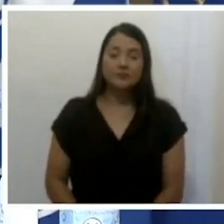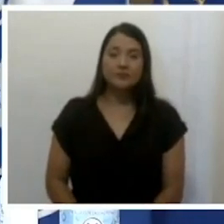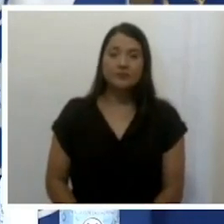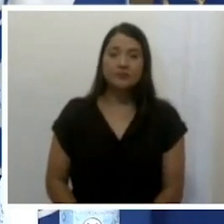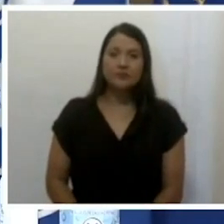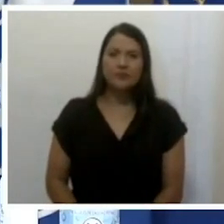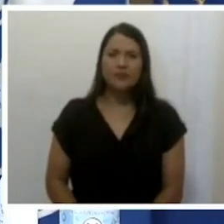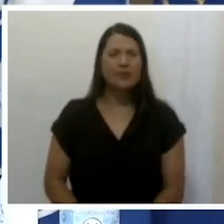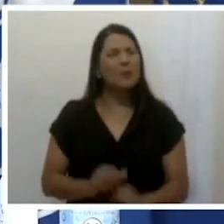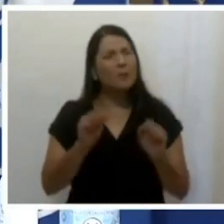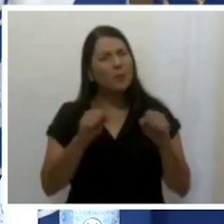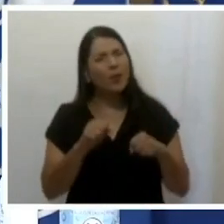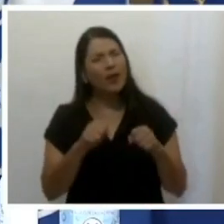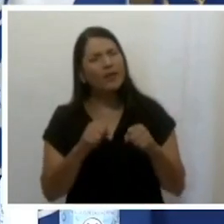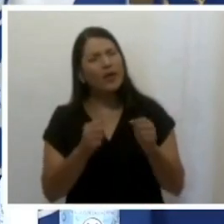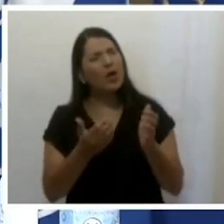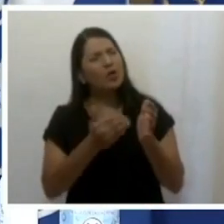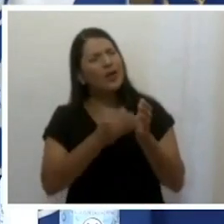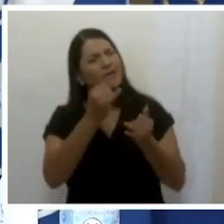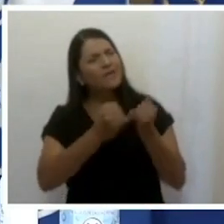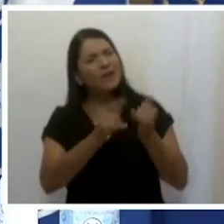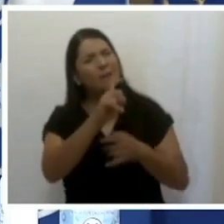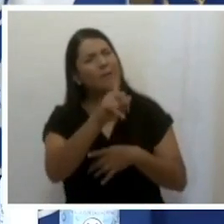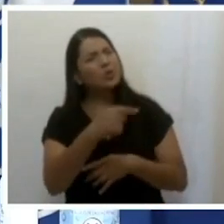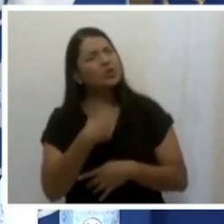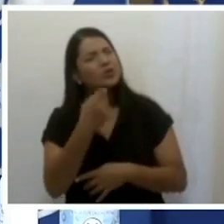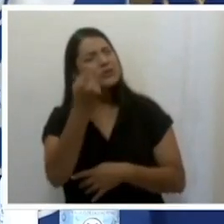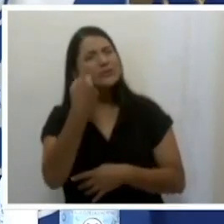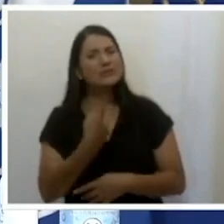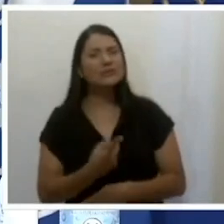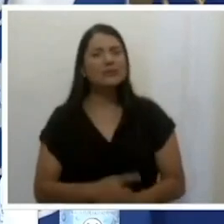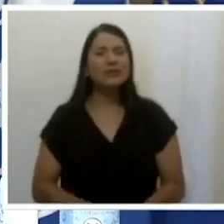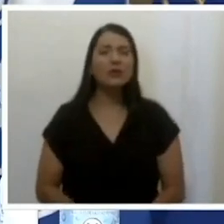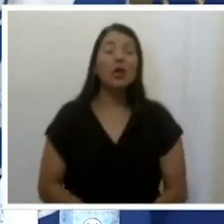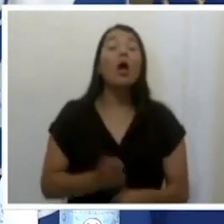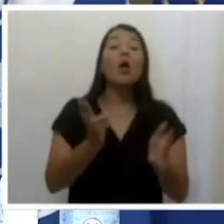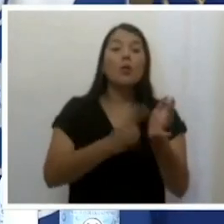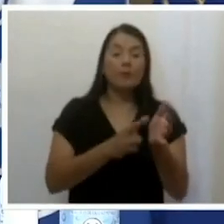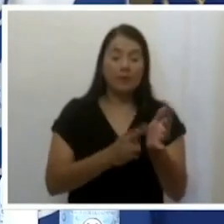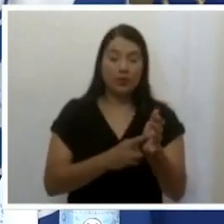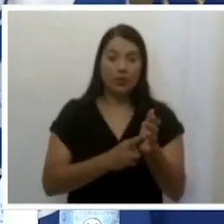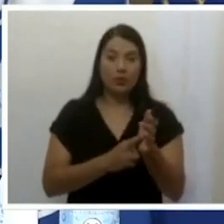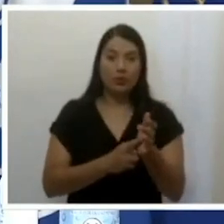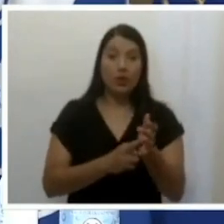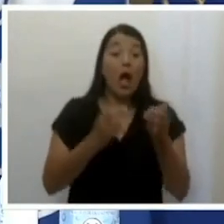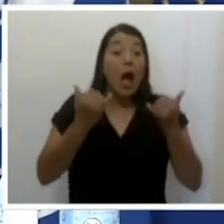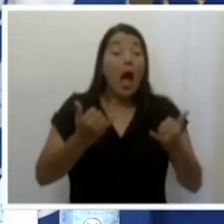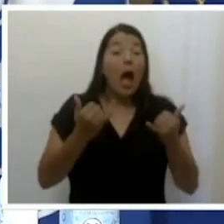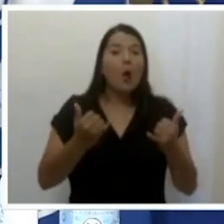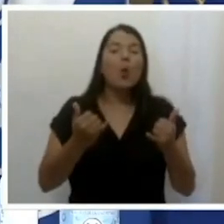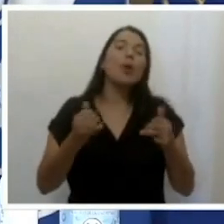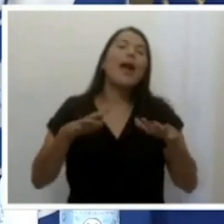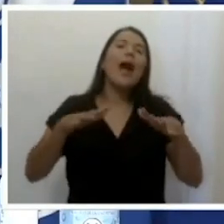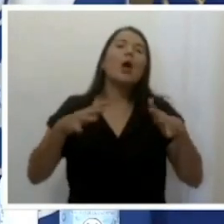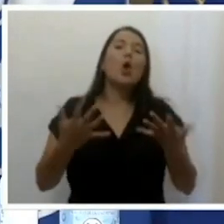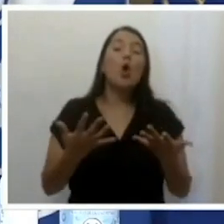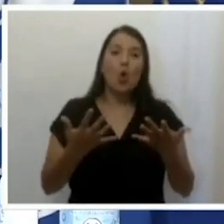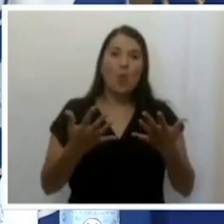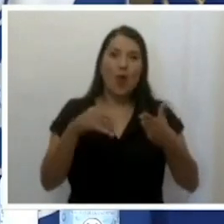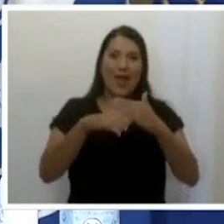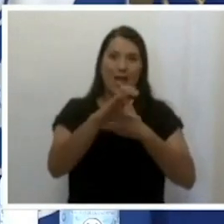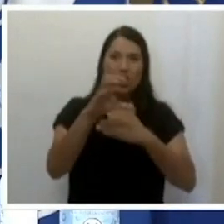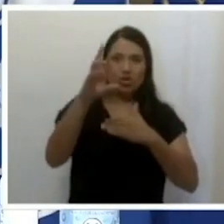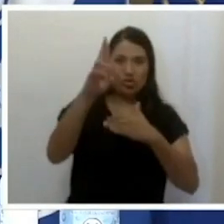Me podría... el final de la pregunta no lo entendí. Se la repito, dice, ¿en qué estado se encuentra el tamizaje